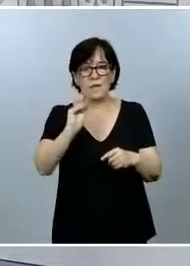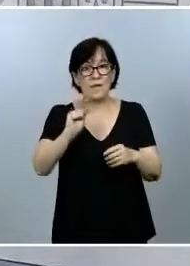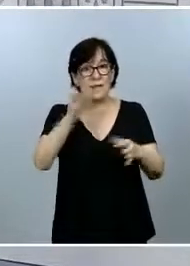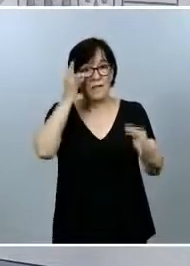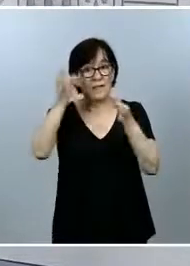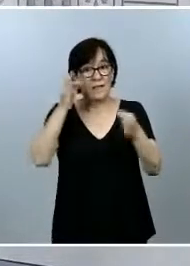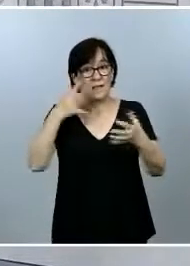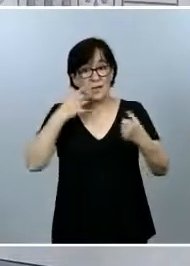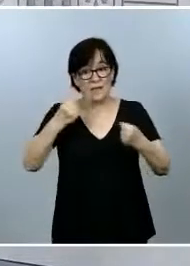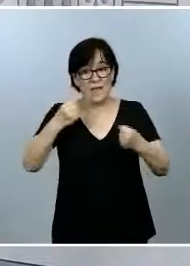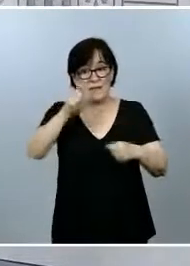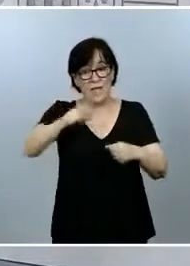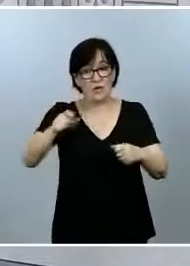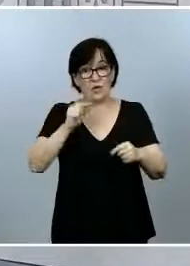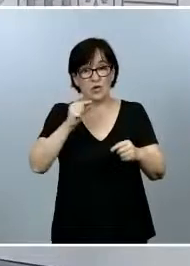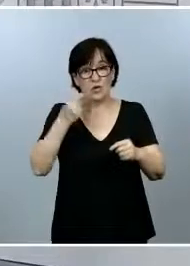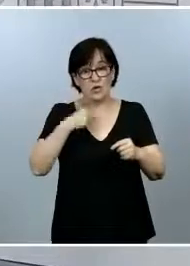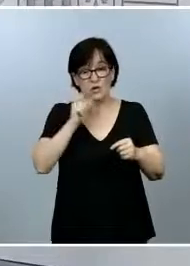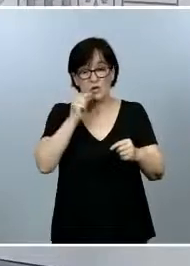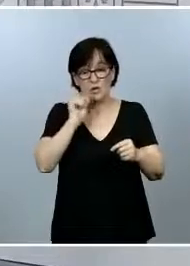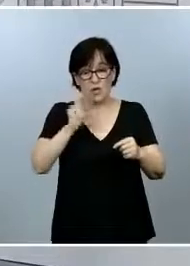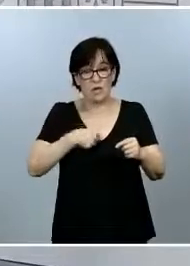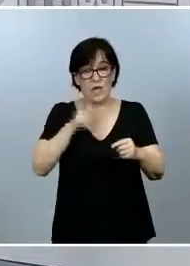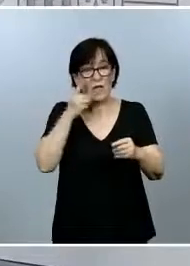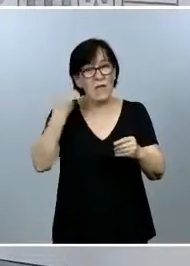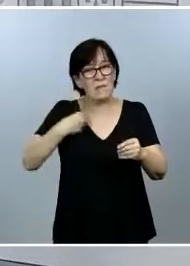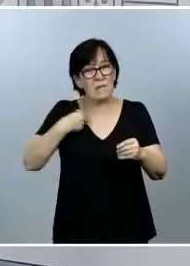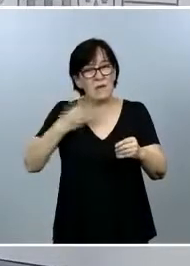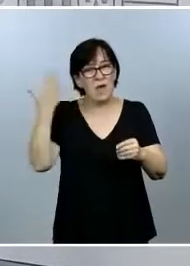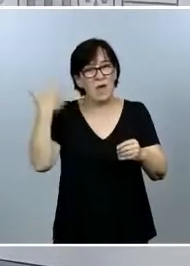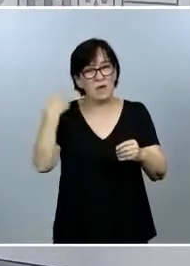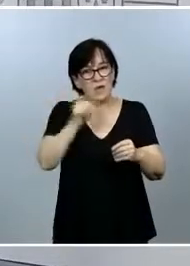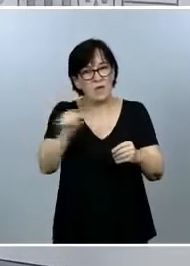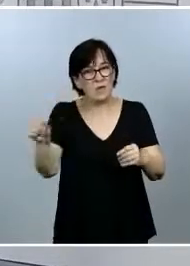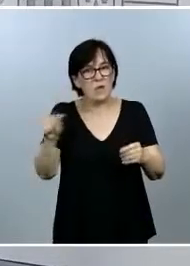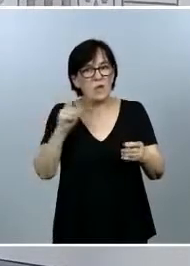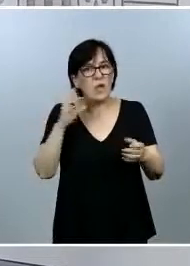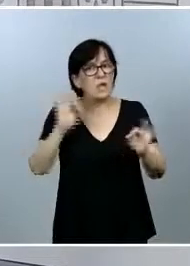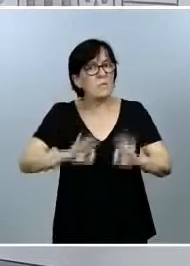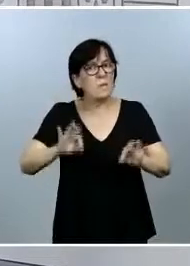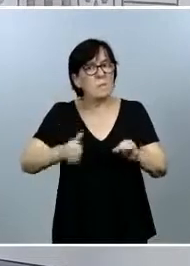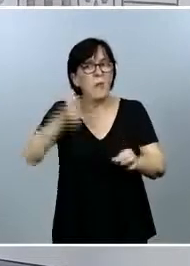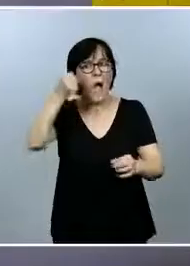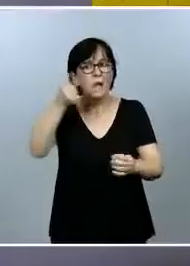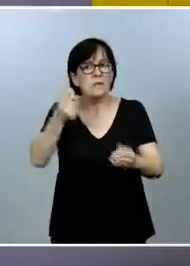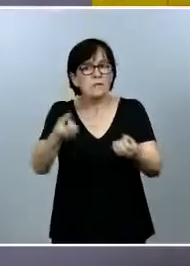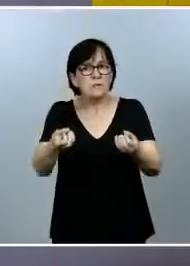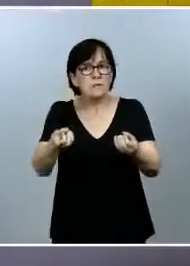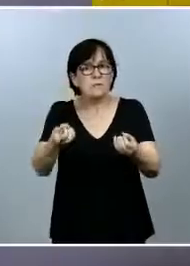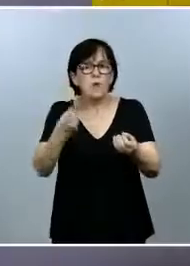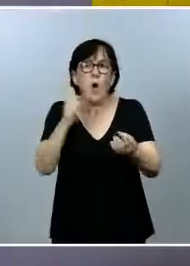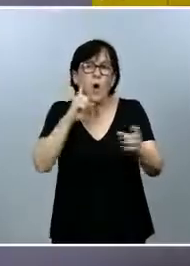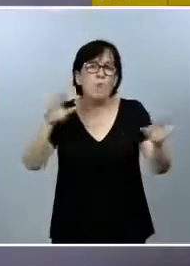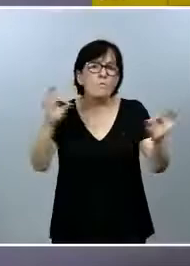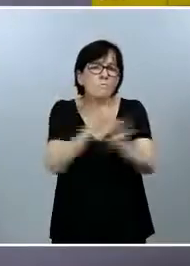sanitarios contagiados es el mismo que respecto a hace una semana? ¿No ha habido ningún caso nuevo o se trata de un error?